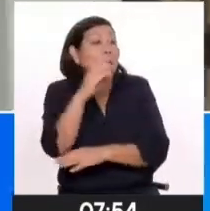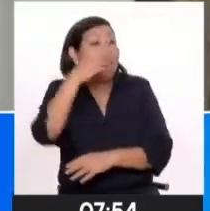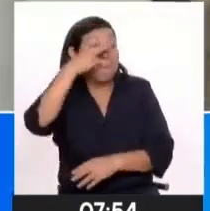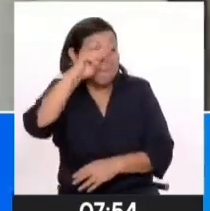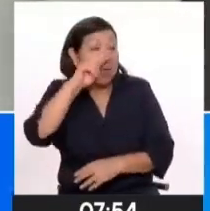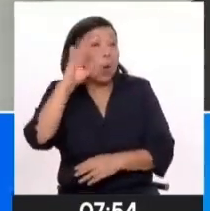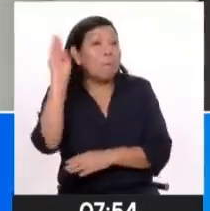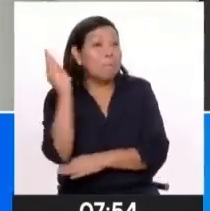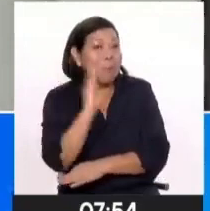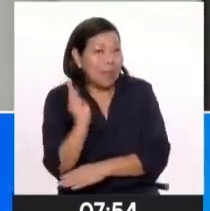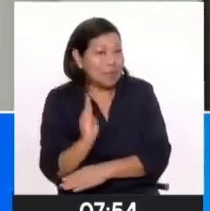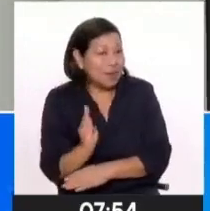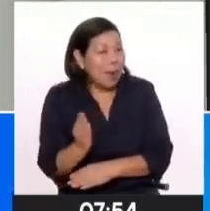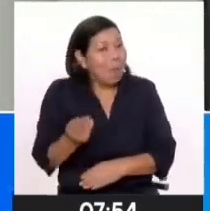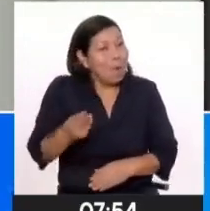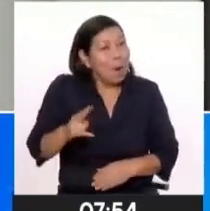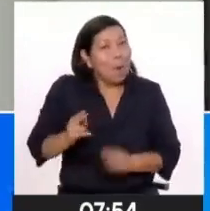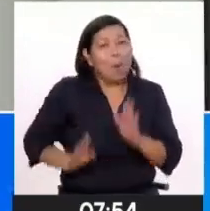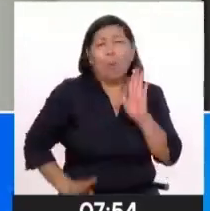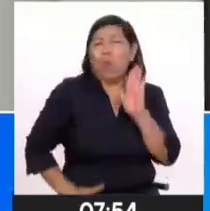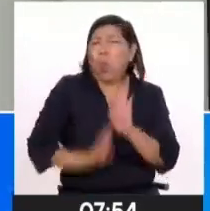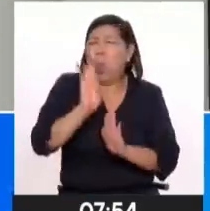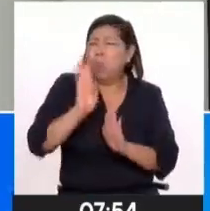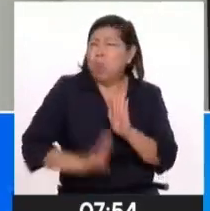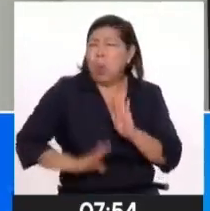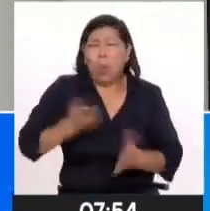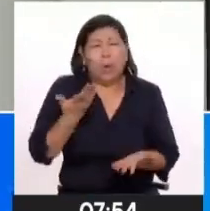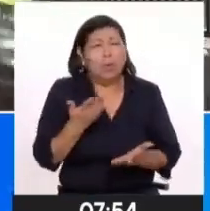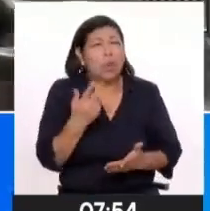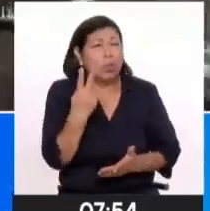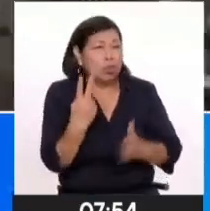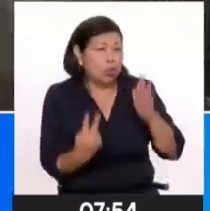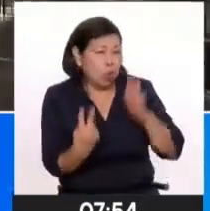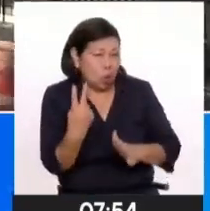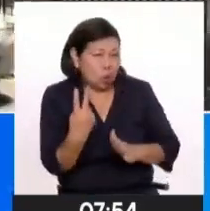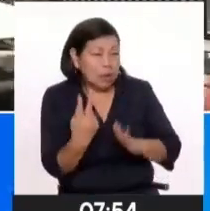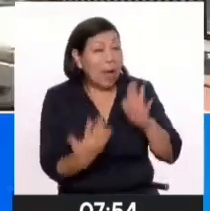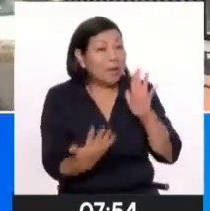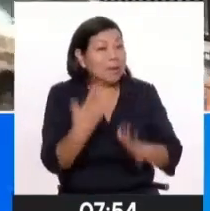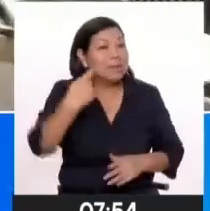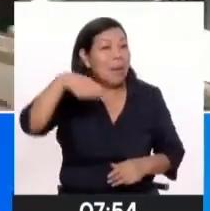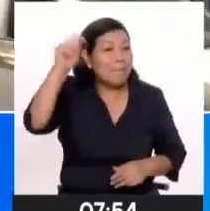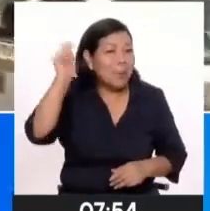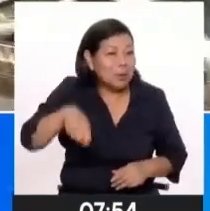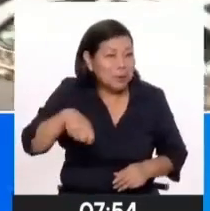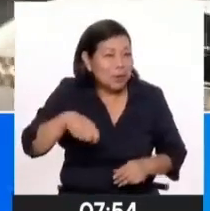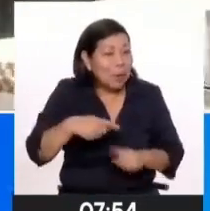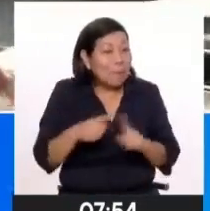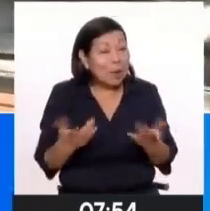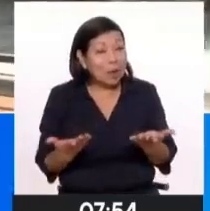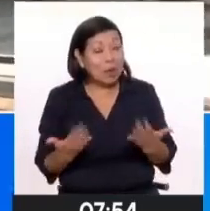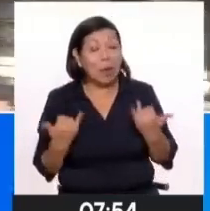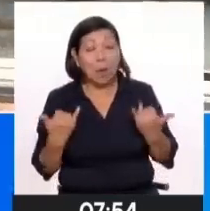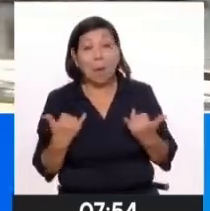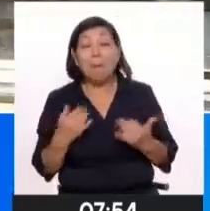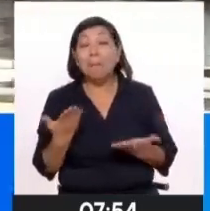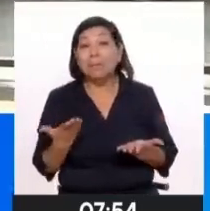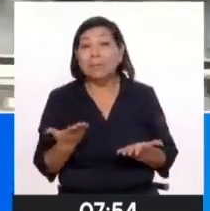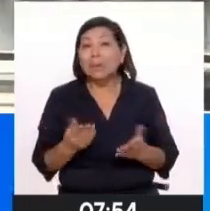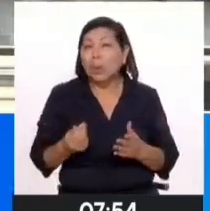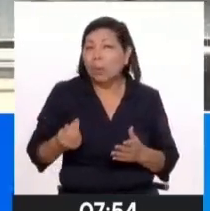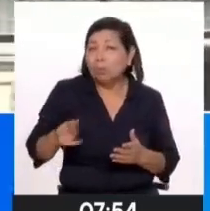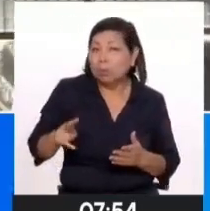recesión, probablemente los flujos regresen a países emergentes. Si eso sucede probablemente el sol también se